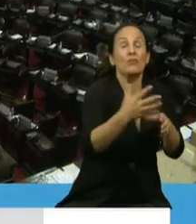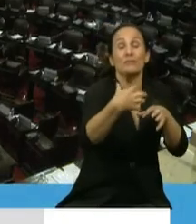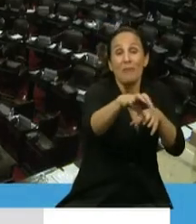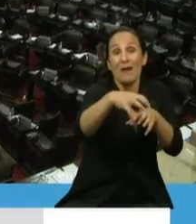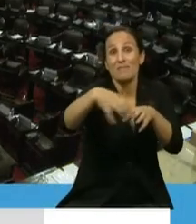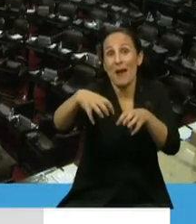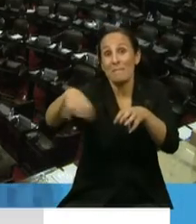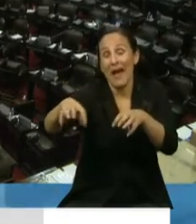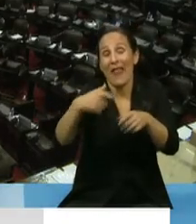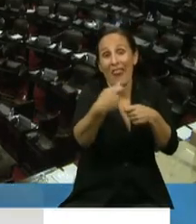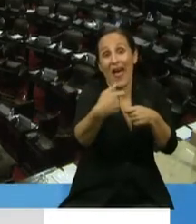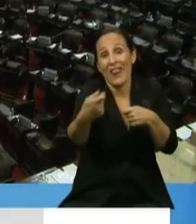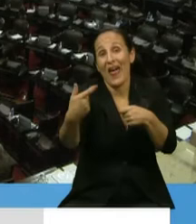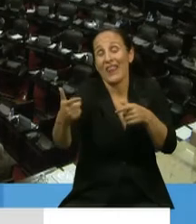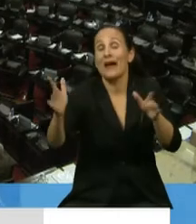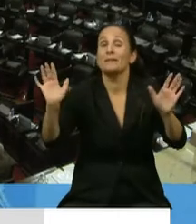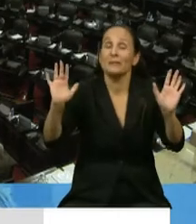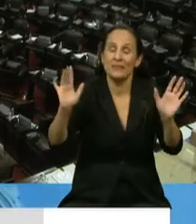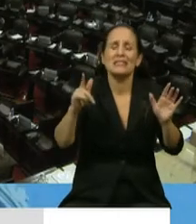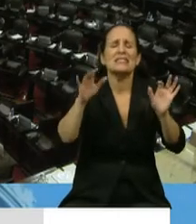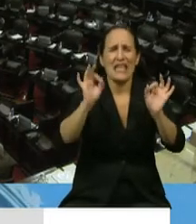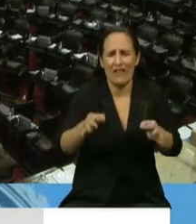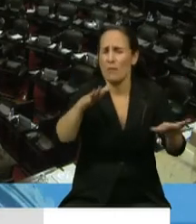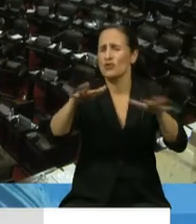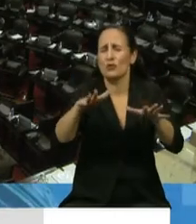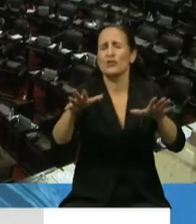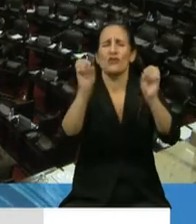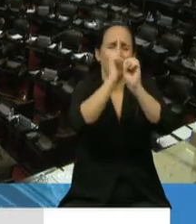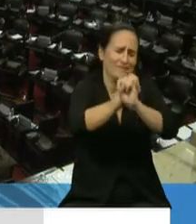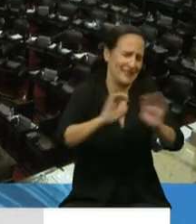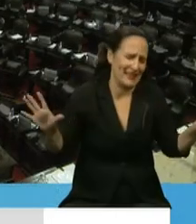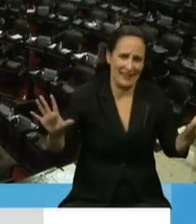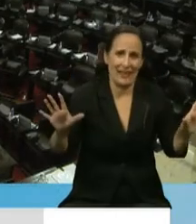población en un contexto que es muchísimo más grave y lo sabemos.